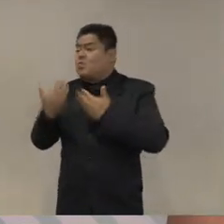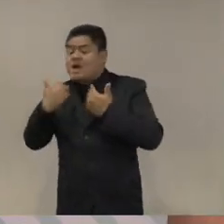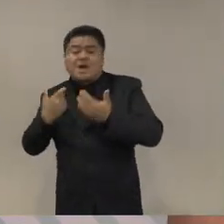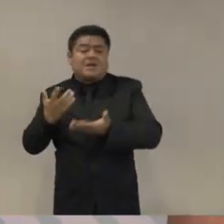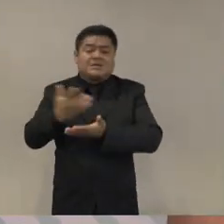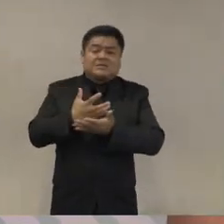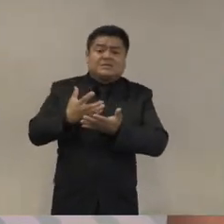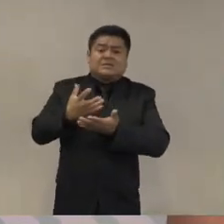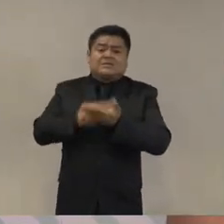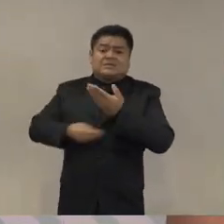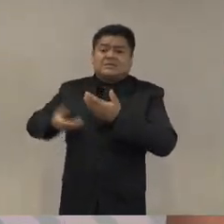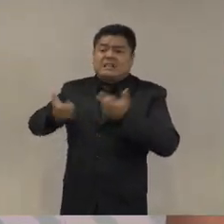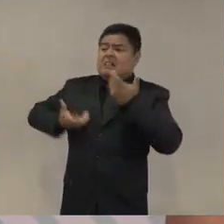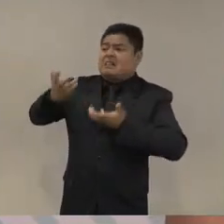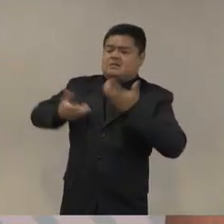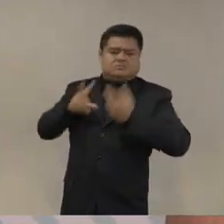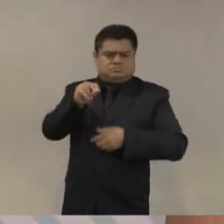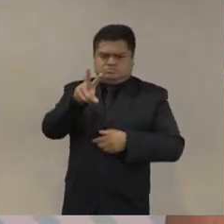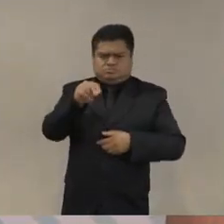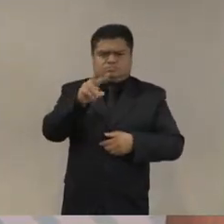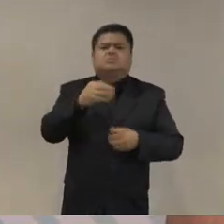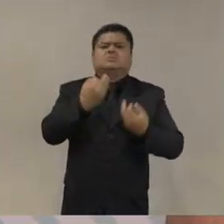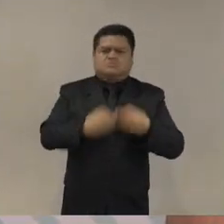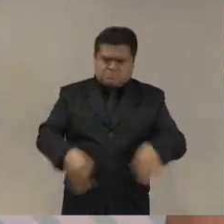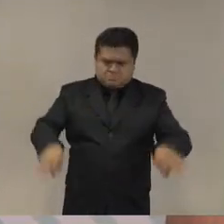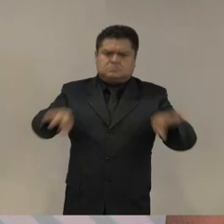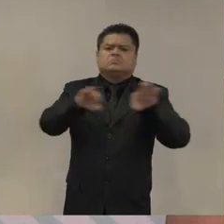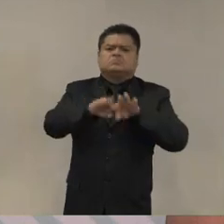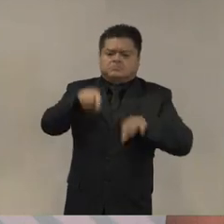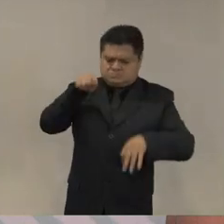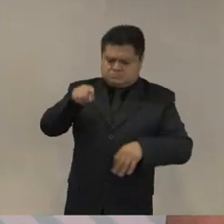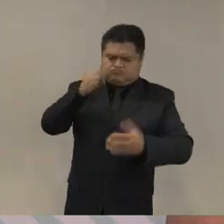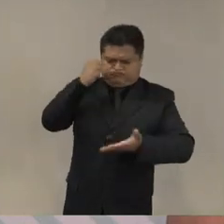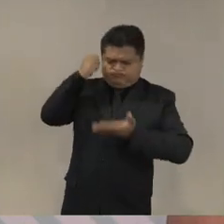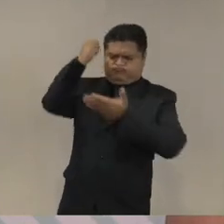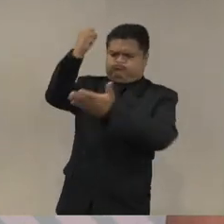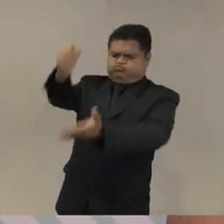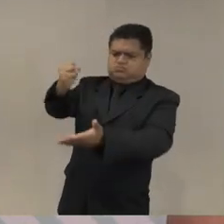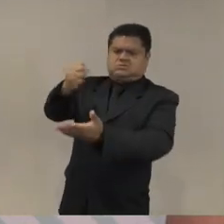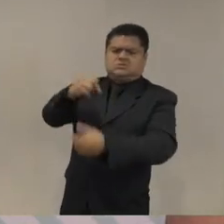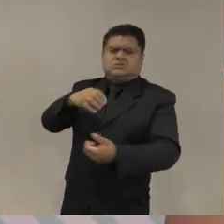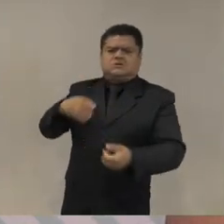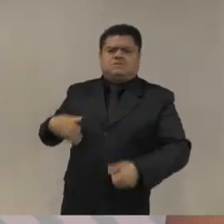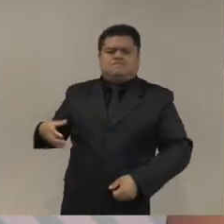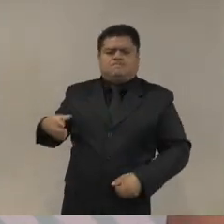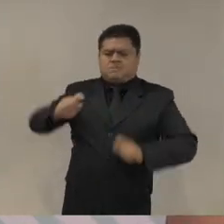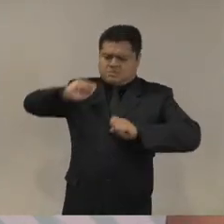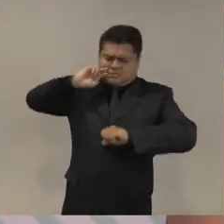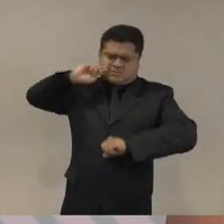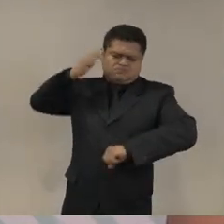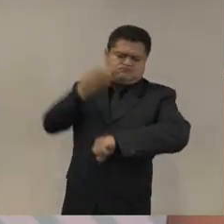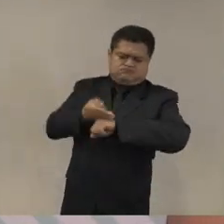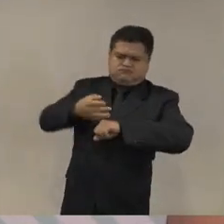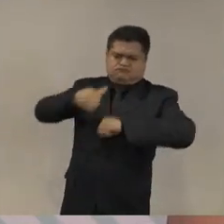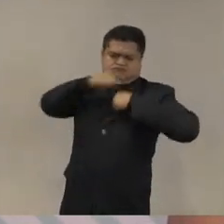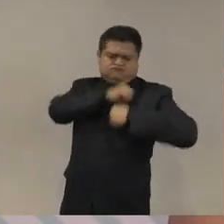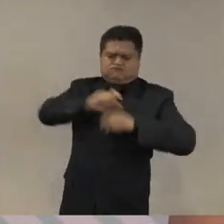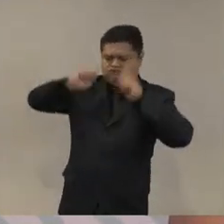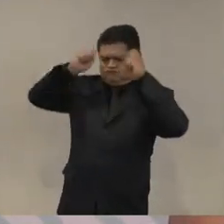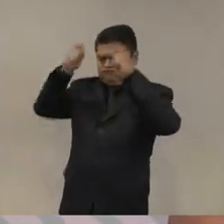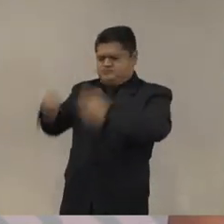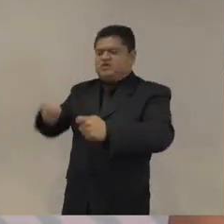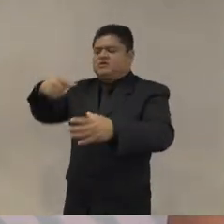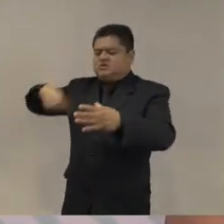se crea se le da facultades para tener recursos por sí mismo y responder desde terreno a estas necesidades